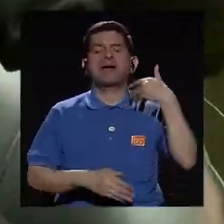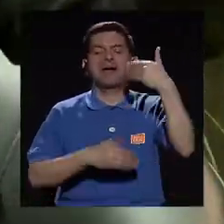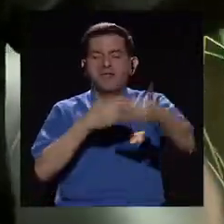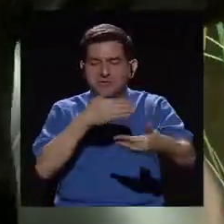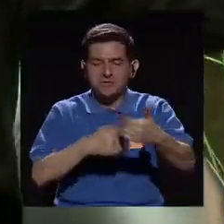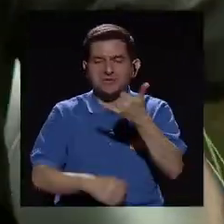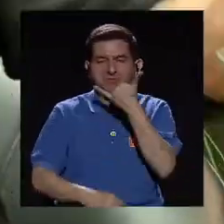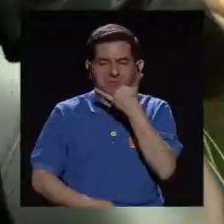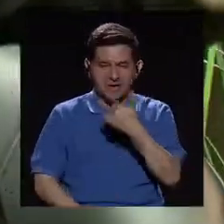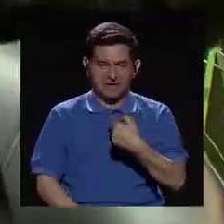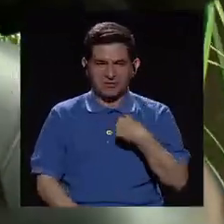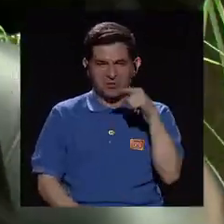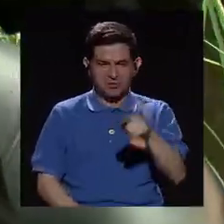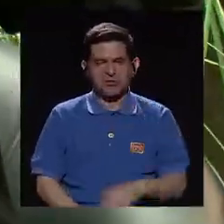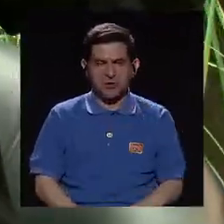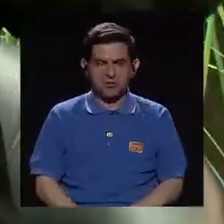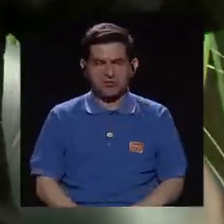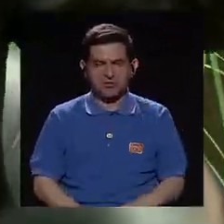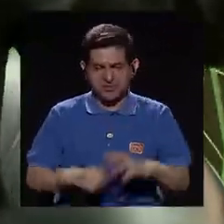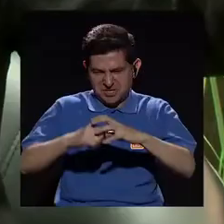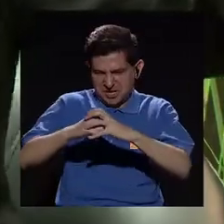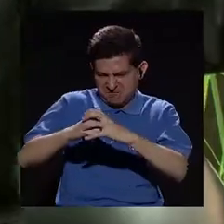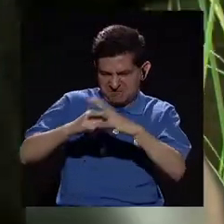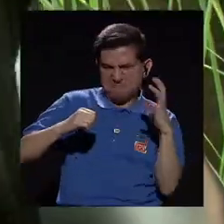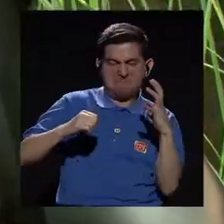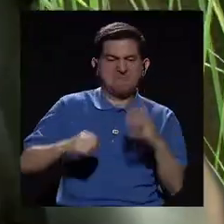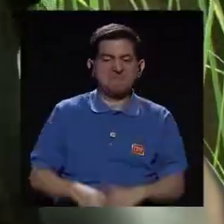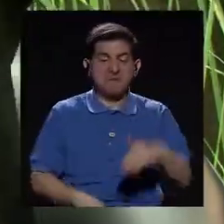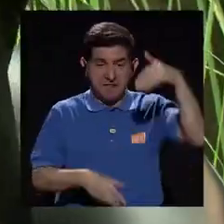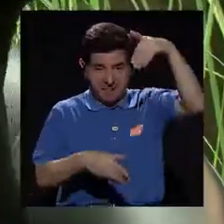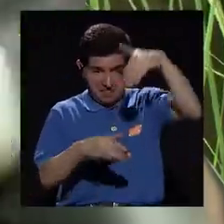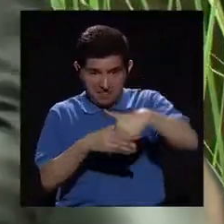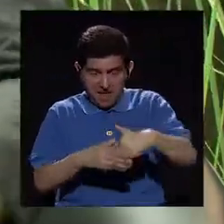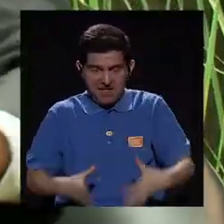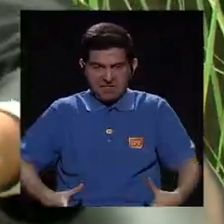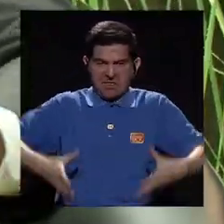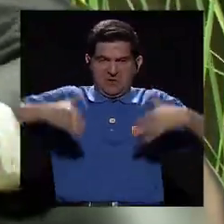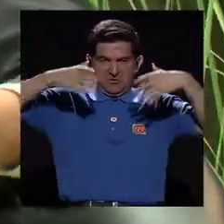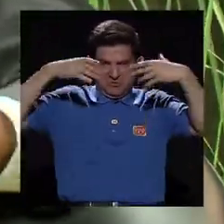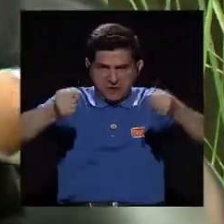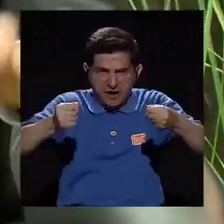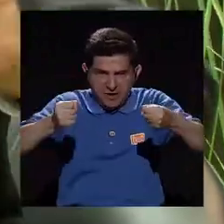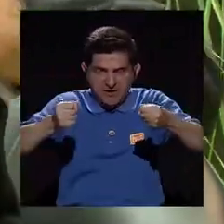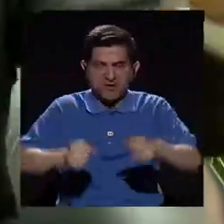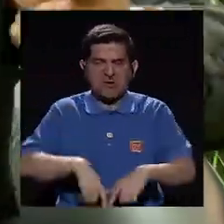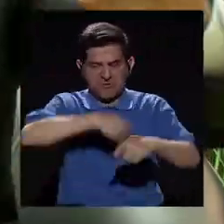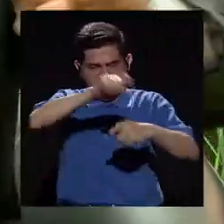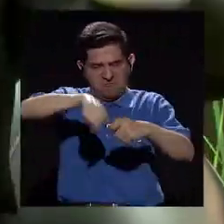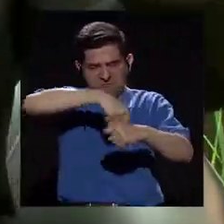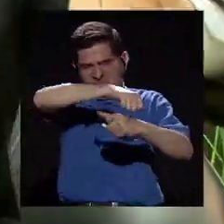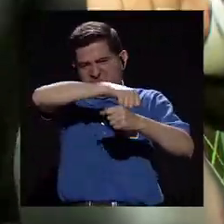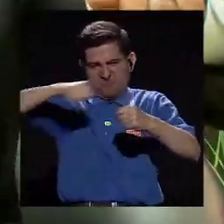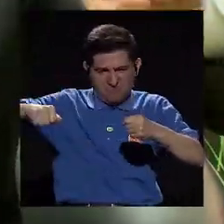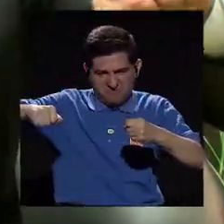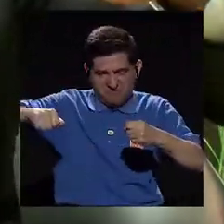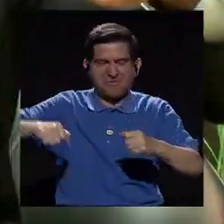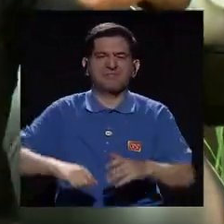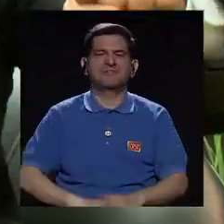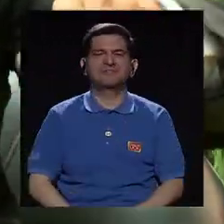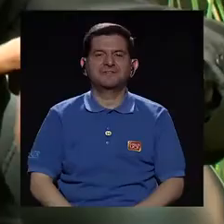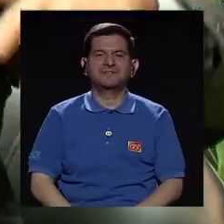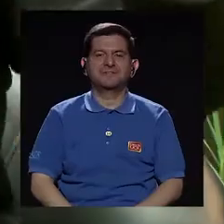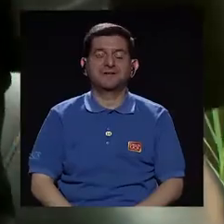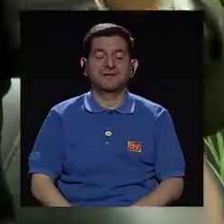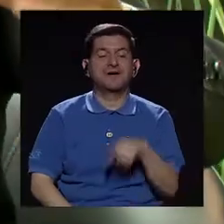porque te voy a despegar del muñeco, te meto dentro de este saco, te amarro bien con un